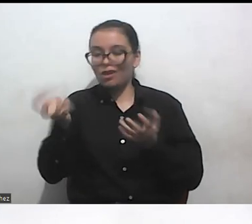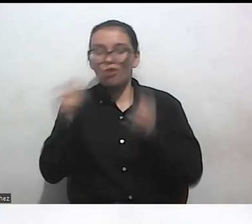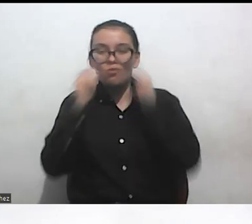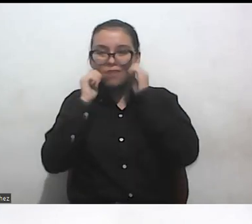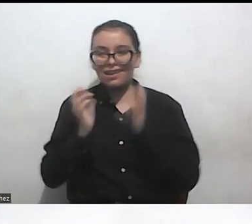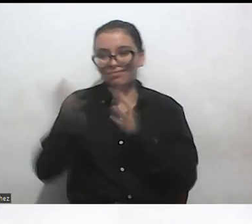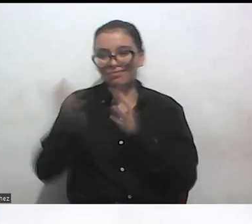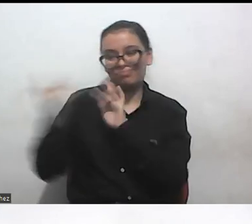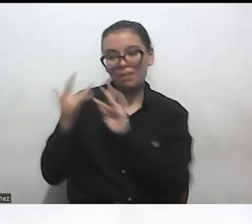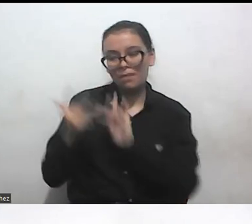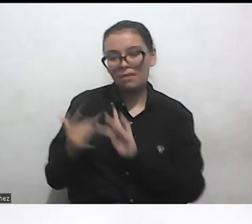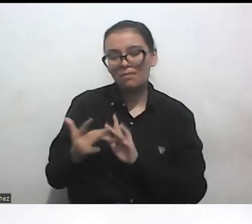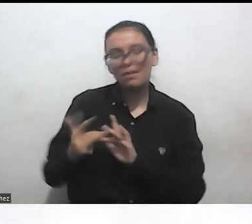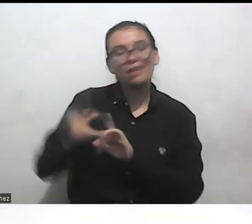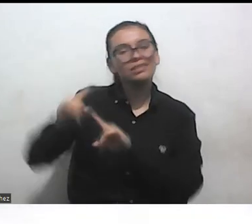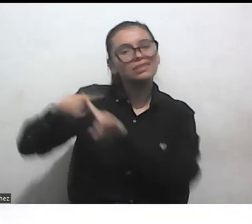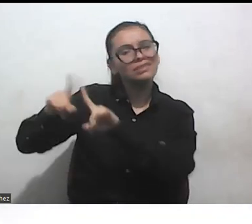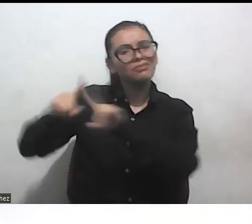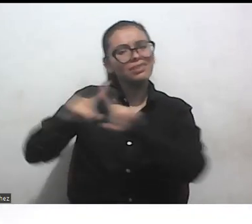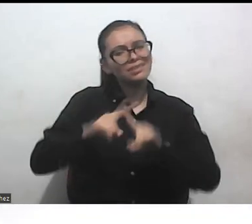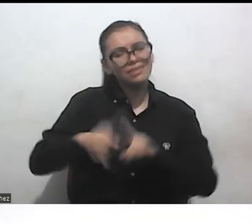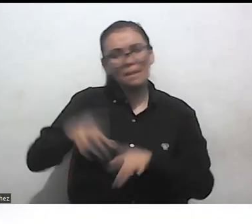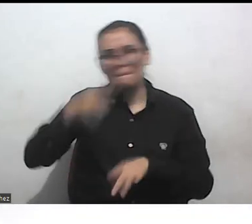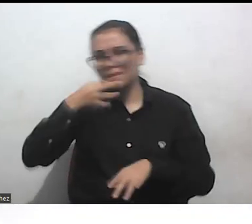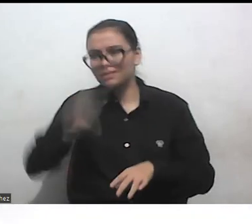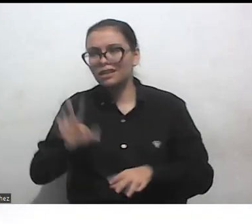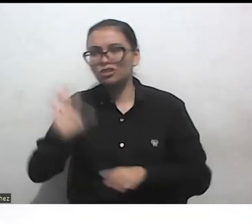la multiplicidad de realidades que tiene?